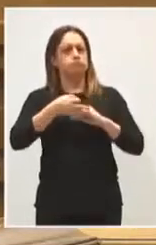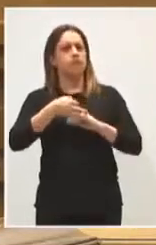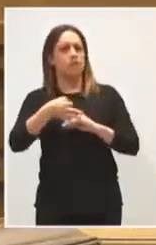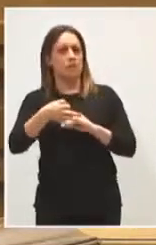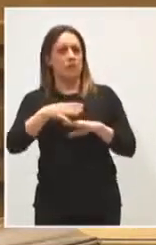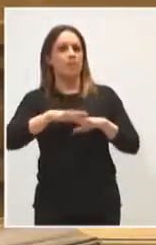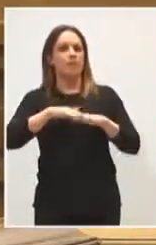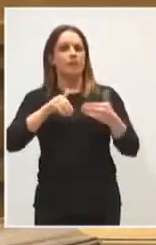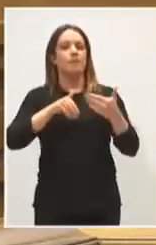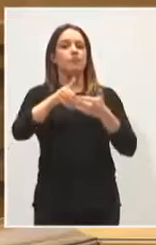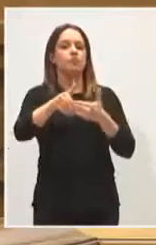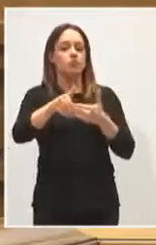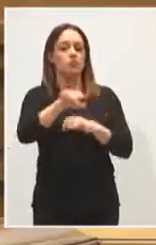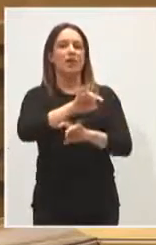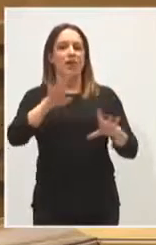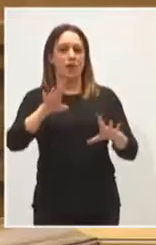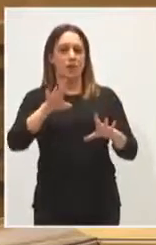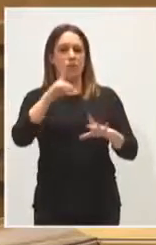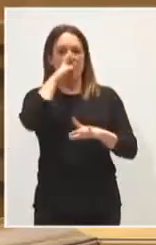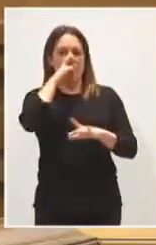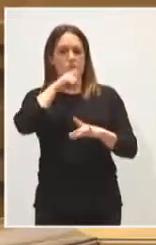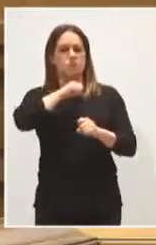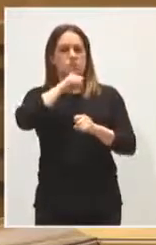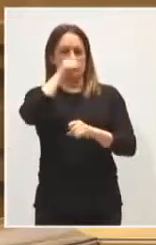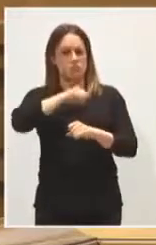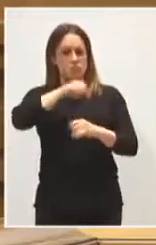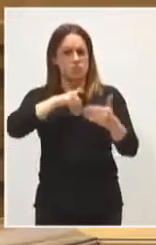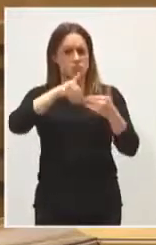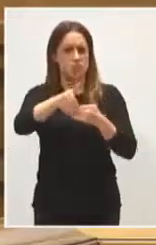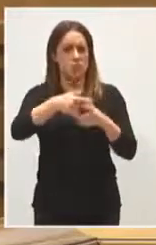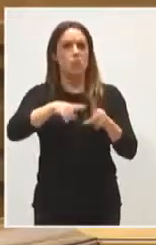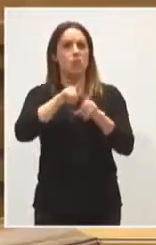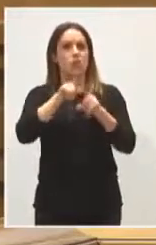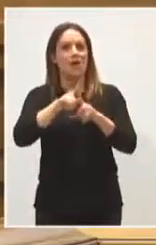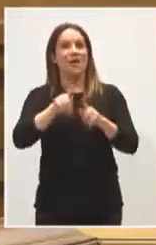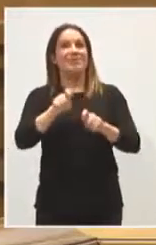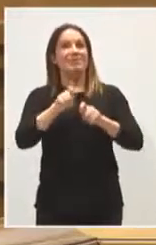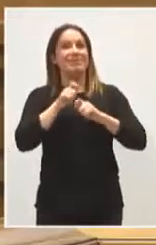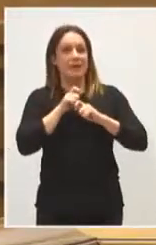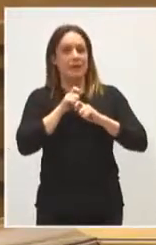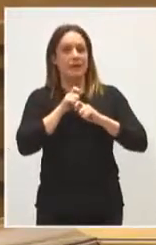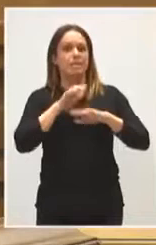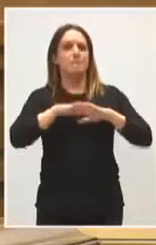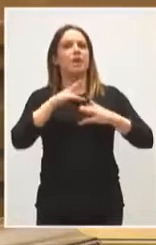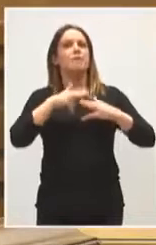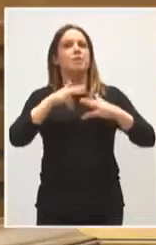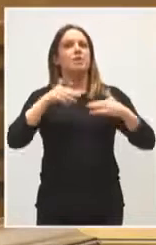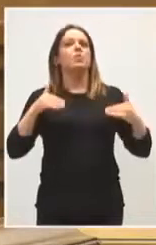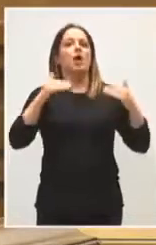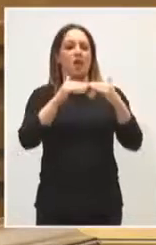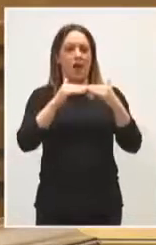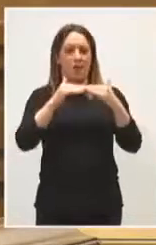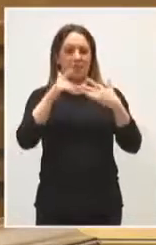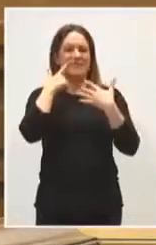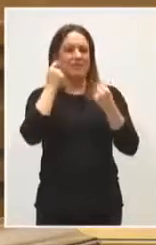para un horizonte claro de muchos años blindada la política de igualdad, la política de sanidad pública,